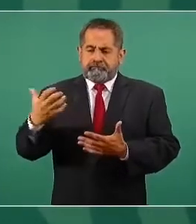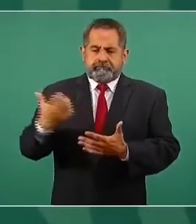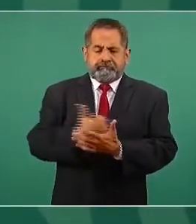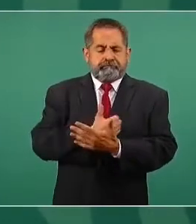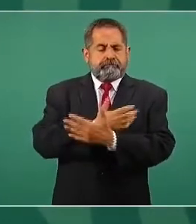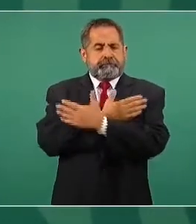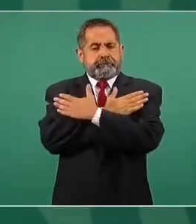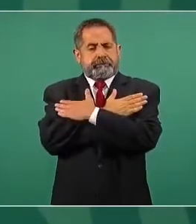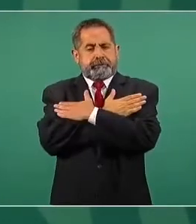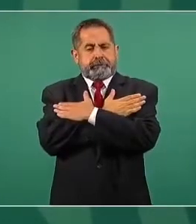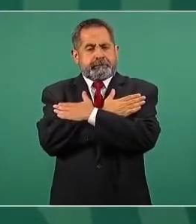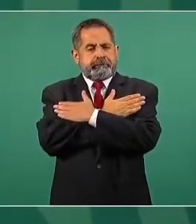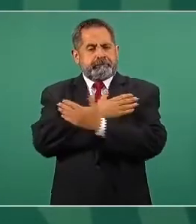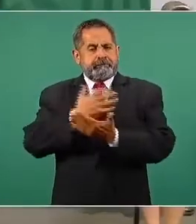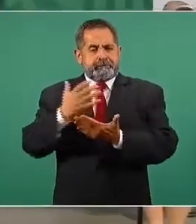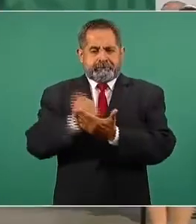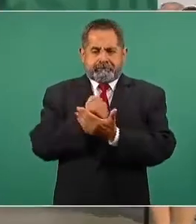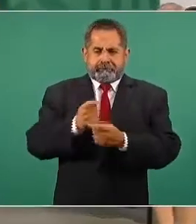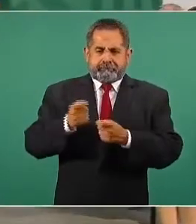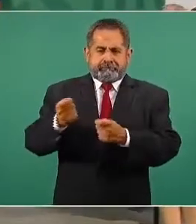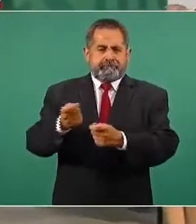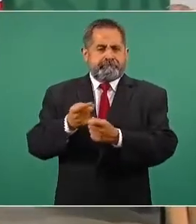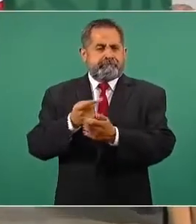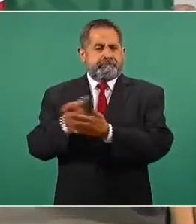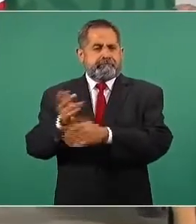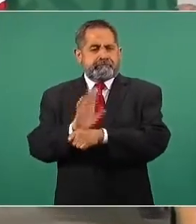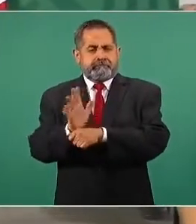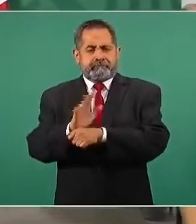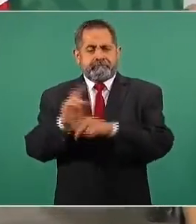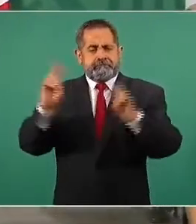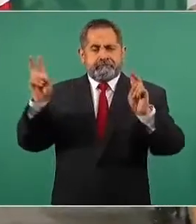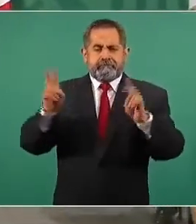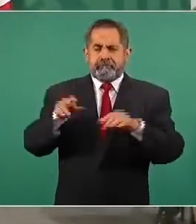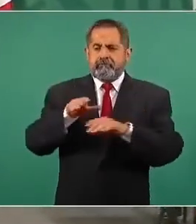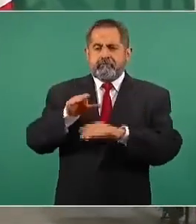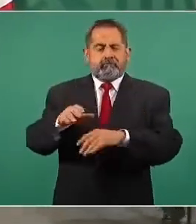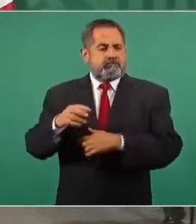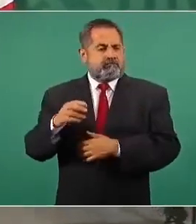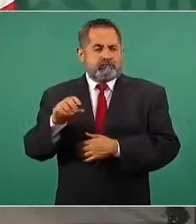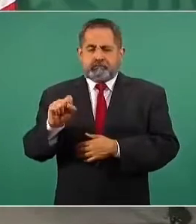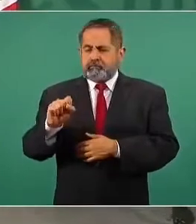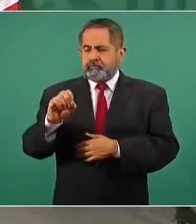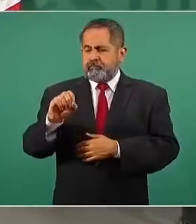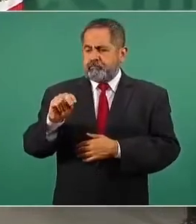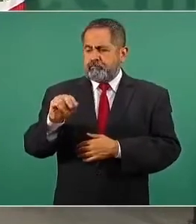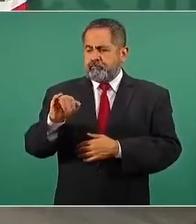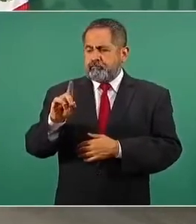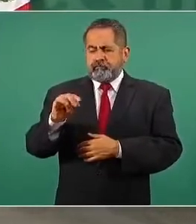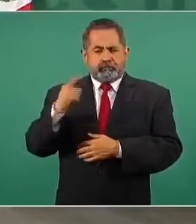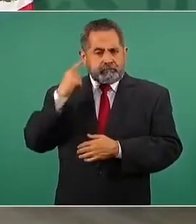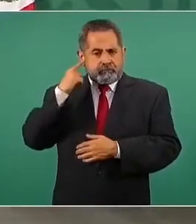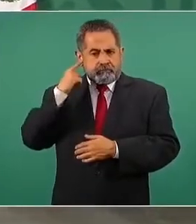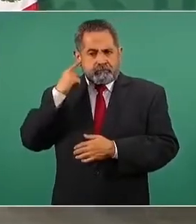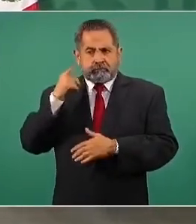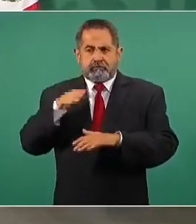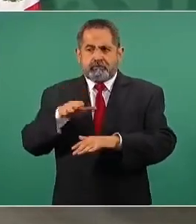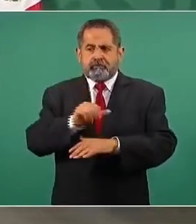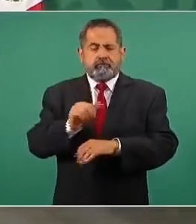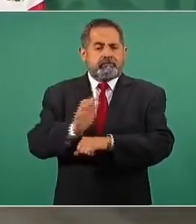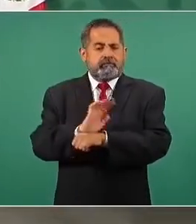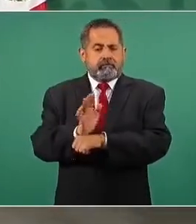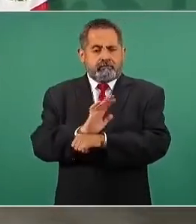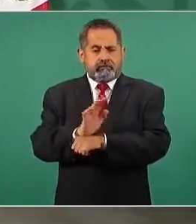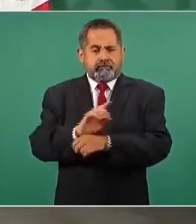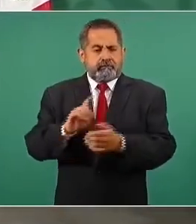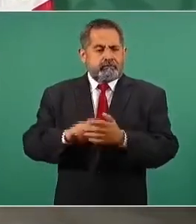en la categoría de El mejor sonido de la película, El